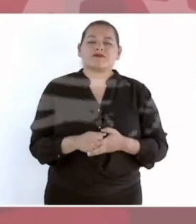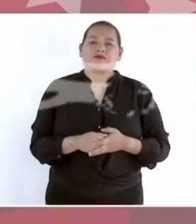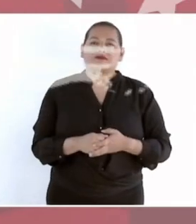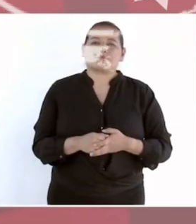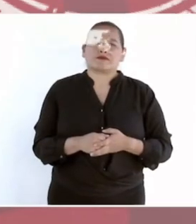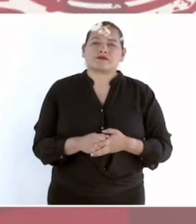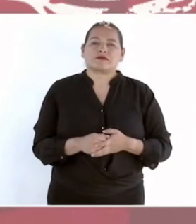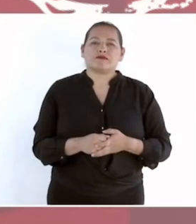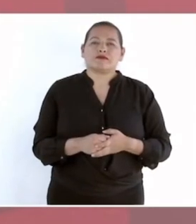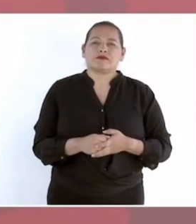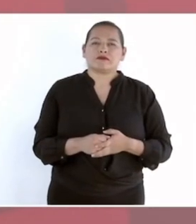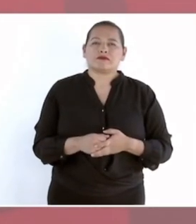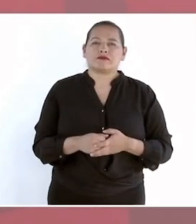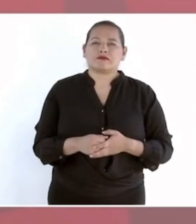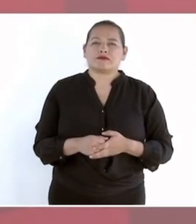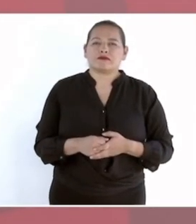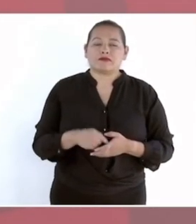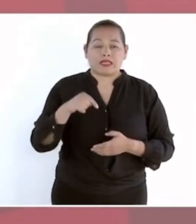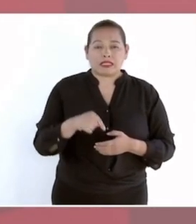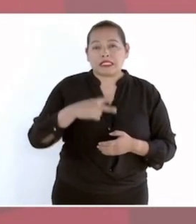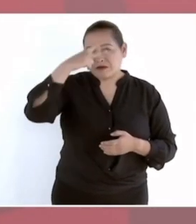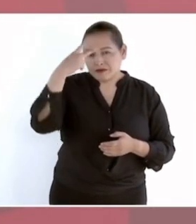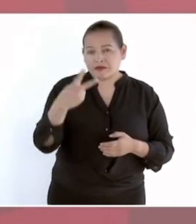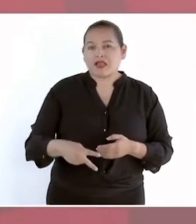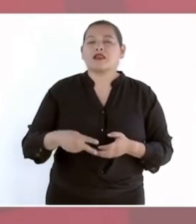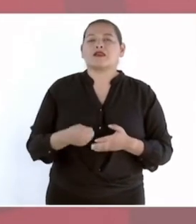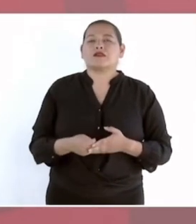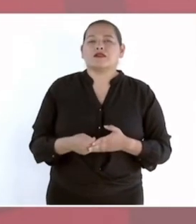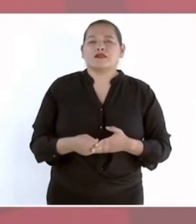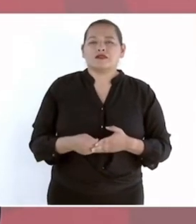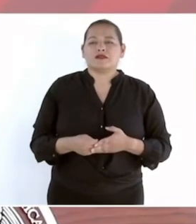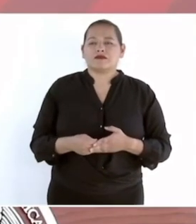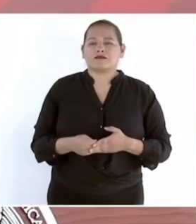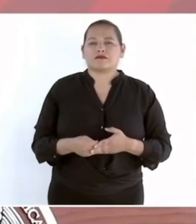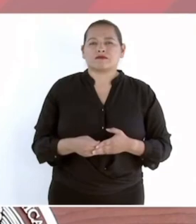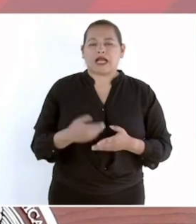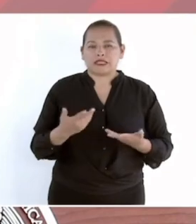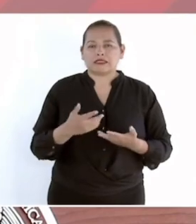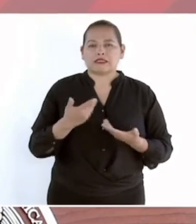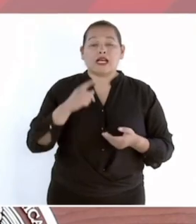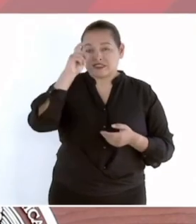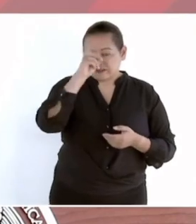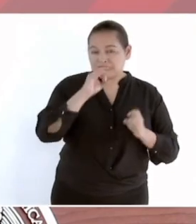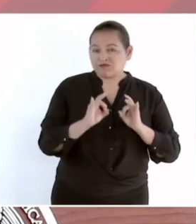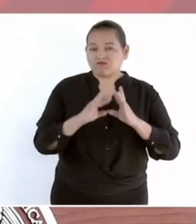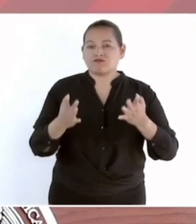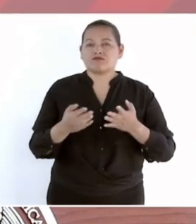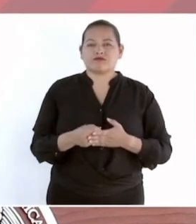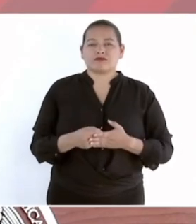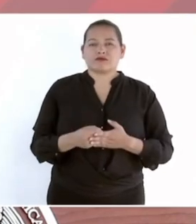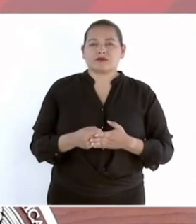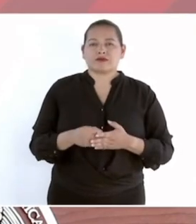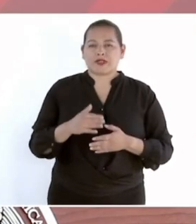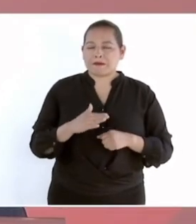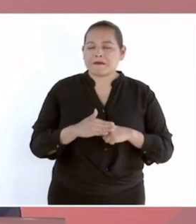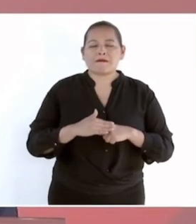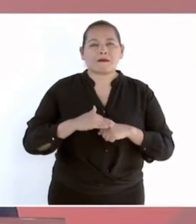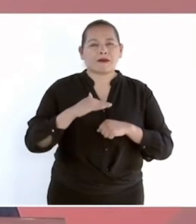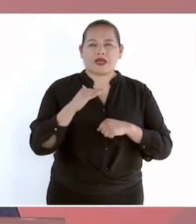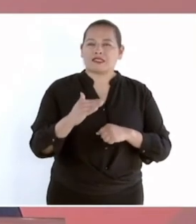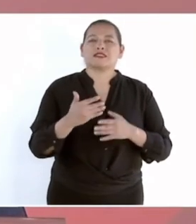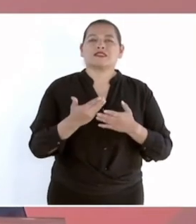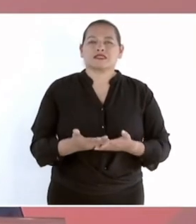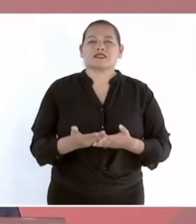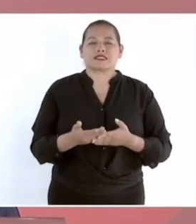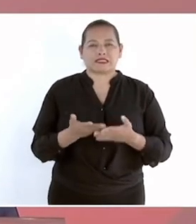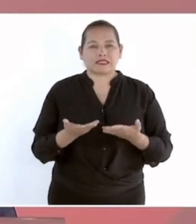Es indudable que la salvación de México en este difícil trance debe atribuirse más que a ninguna otra